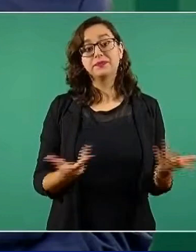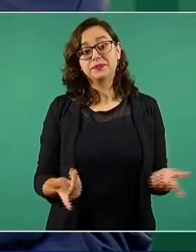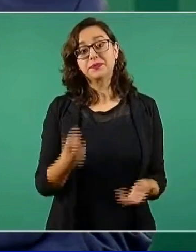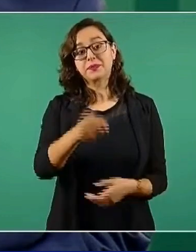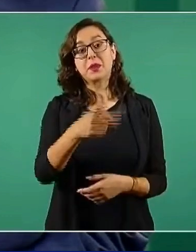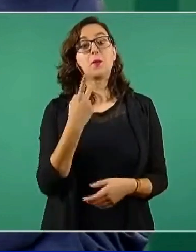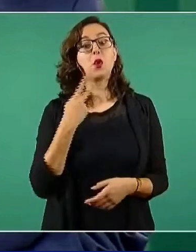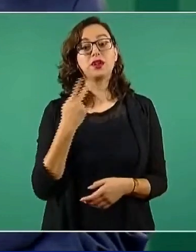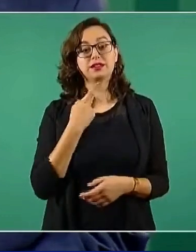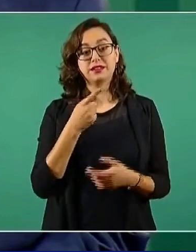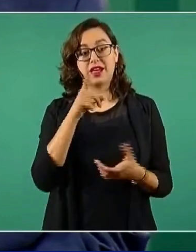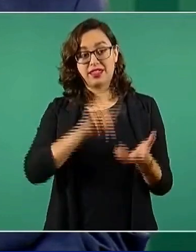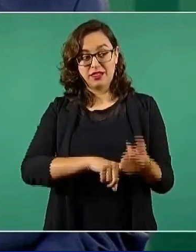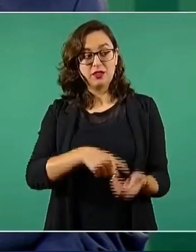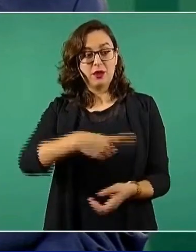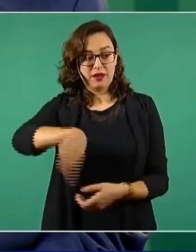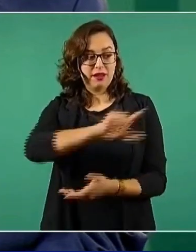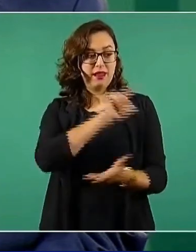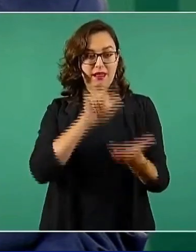con la delincuencia de cuello blanco.